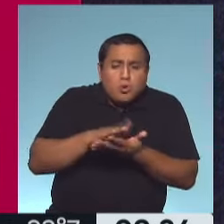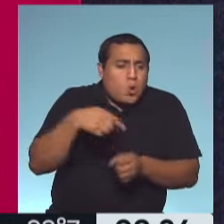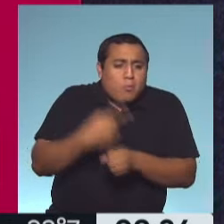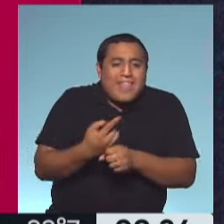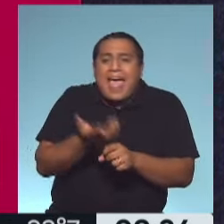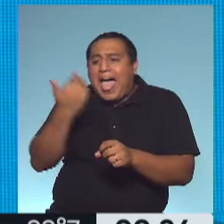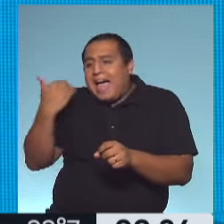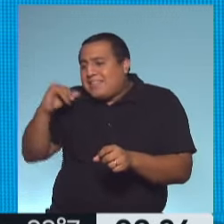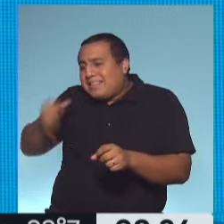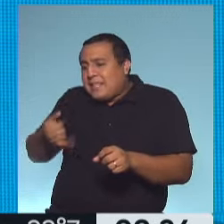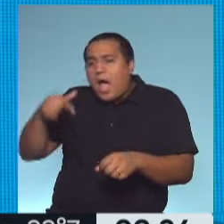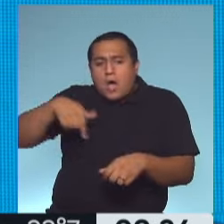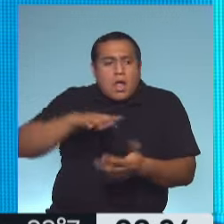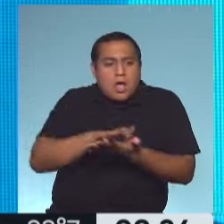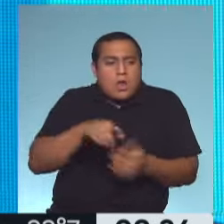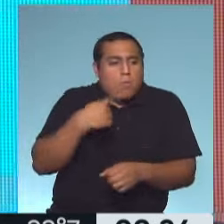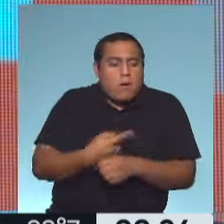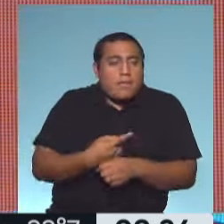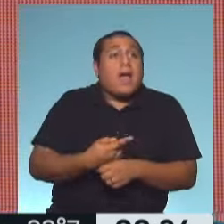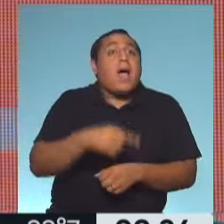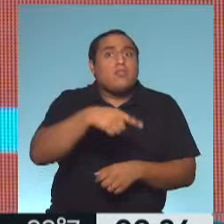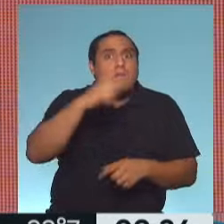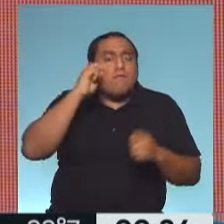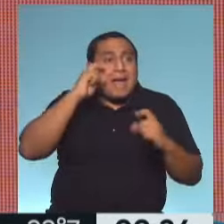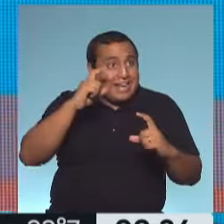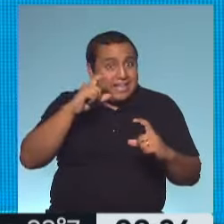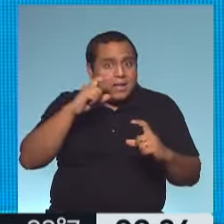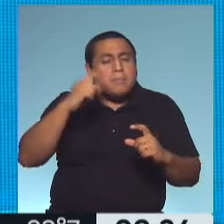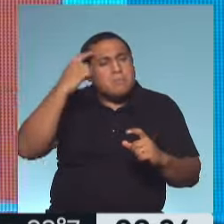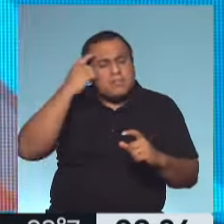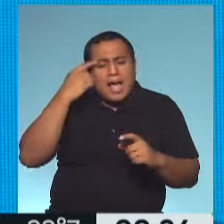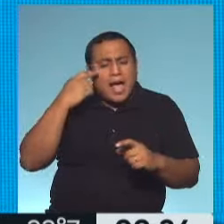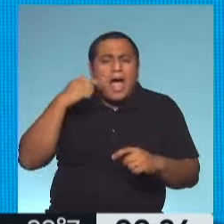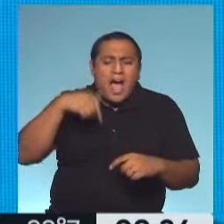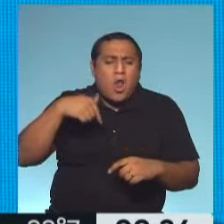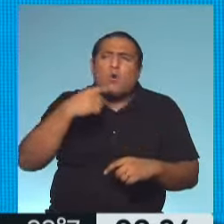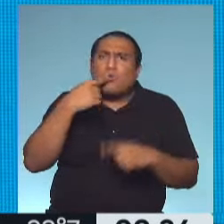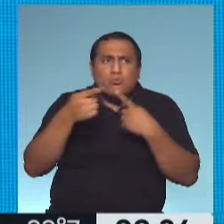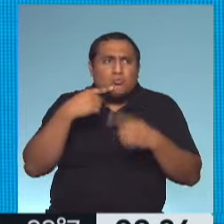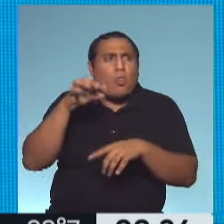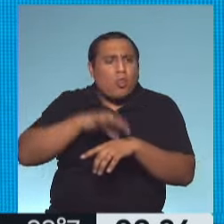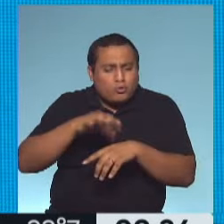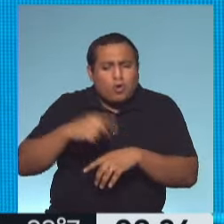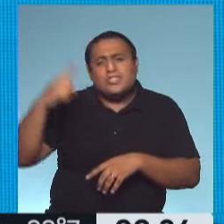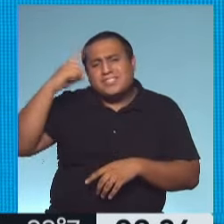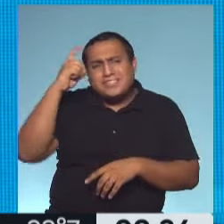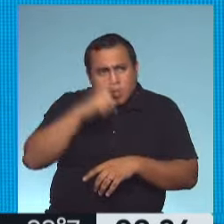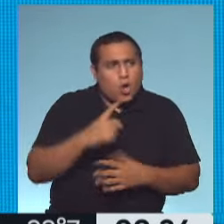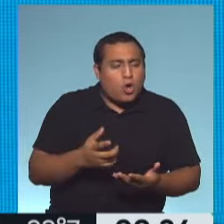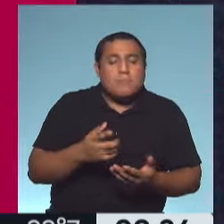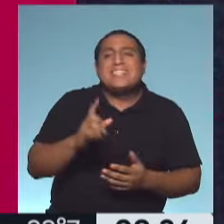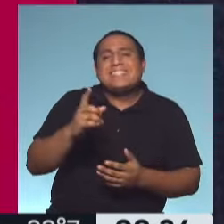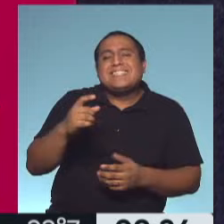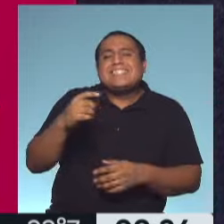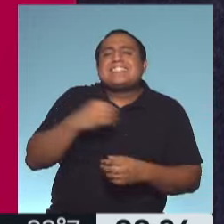resolviendo hace un tiempo. Entonces, esa es una señal de alarma, una señal que dice, bueno, quizás tengo que hacer una consulta con un profesional, con un psicólogo. Sí, los síntomas por lo